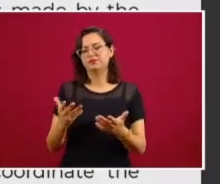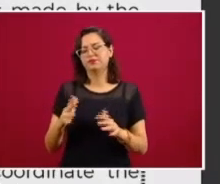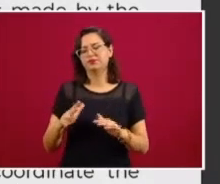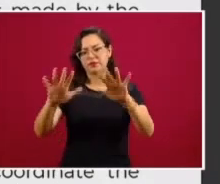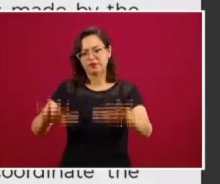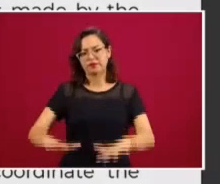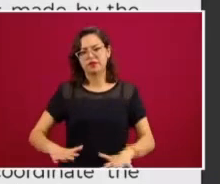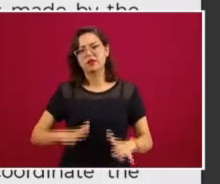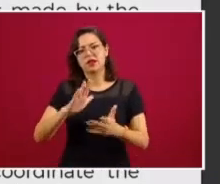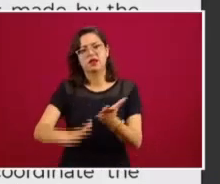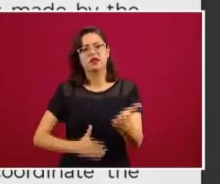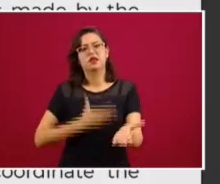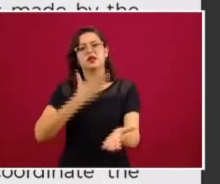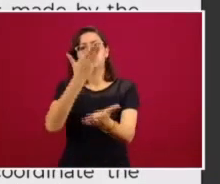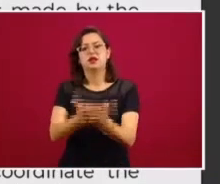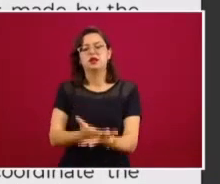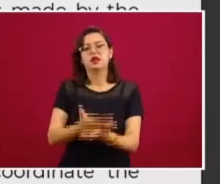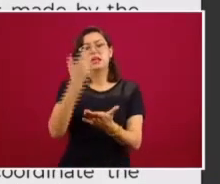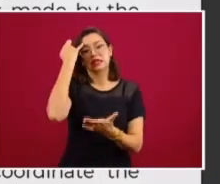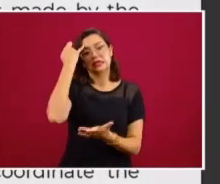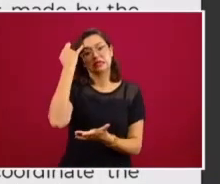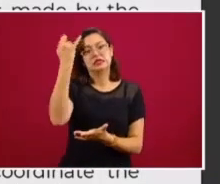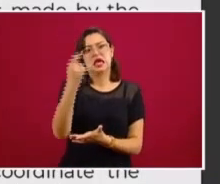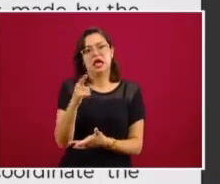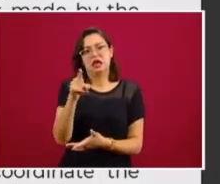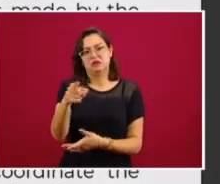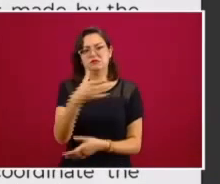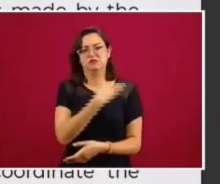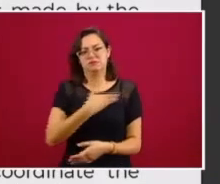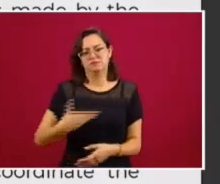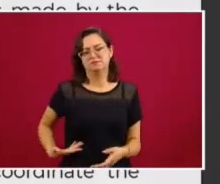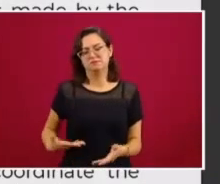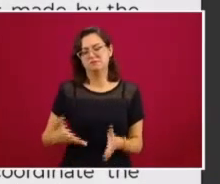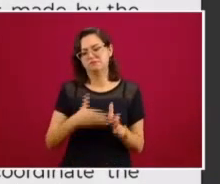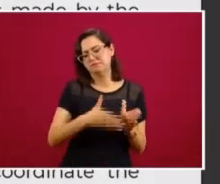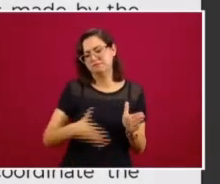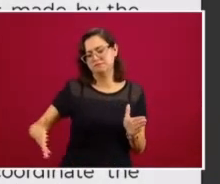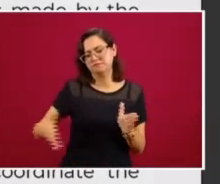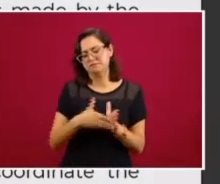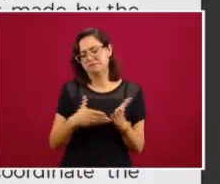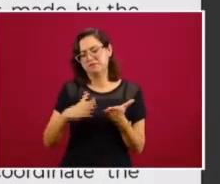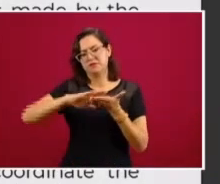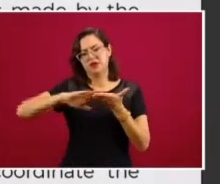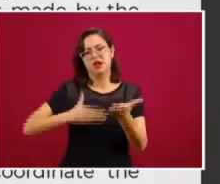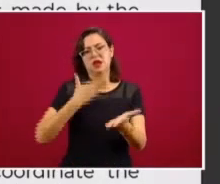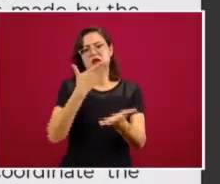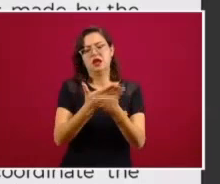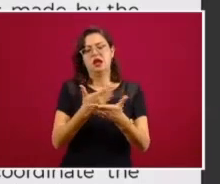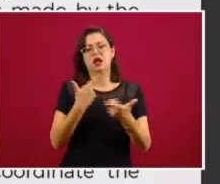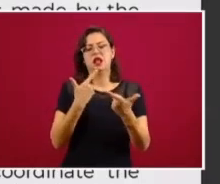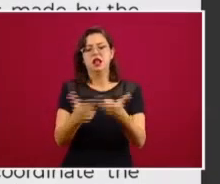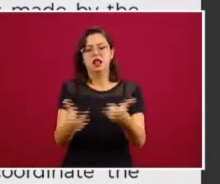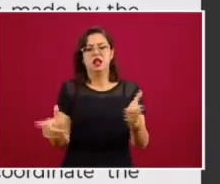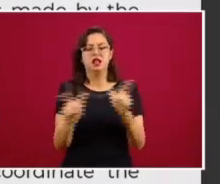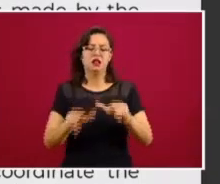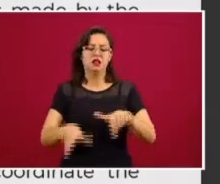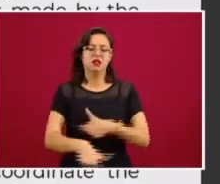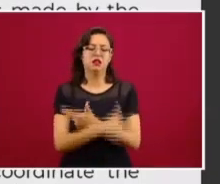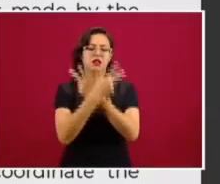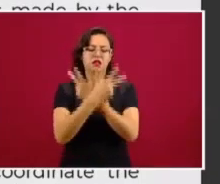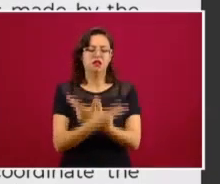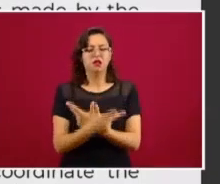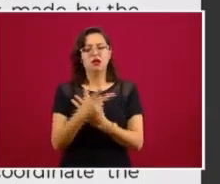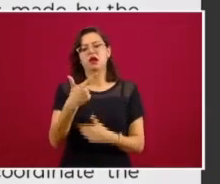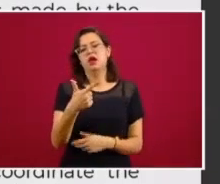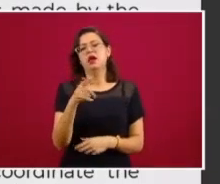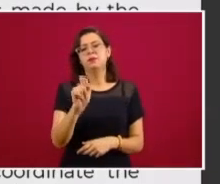sustentada en la iniciativa que usted presentó durante la reunión virtual del G20.